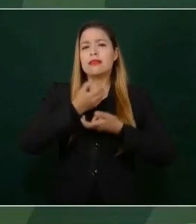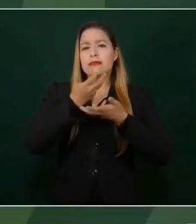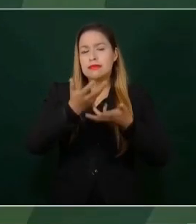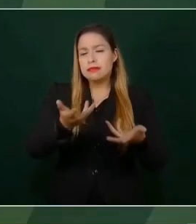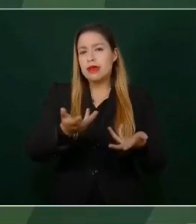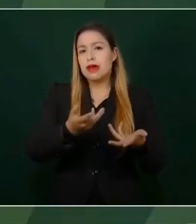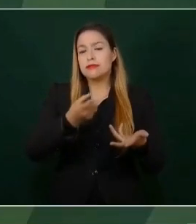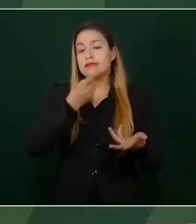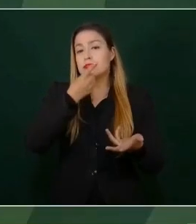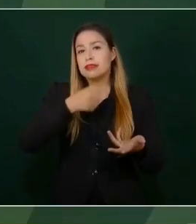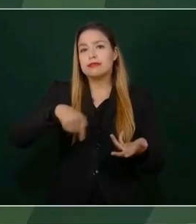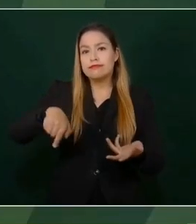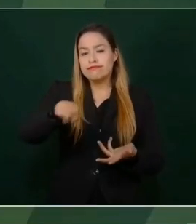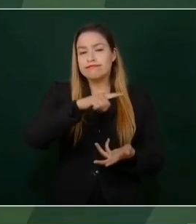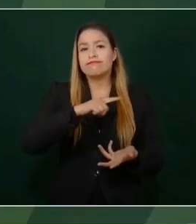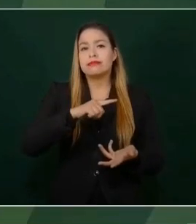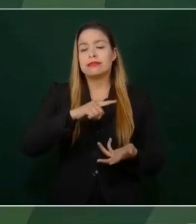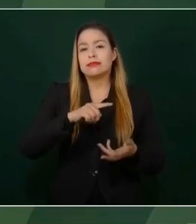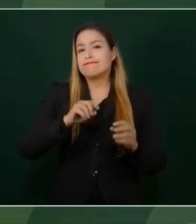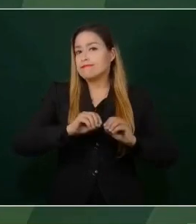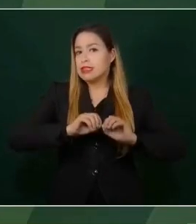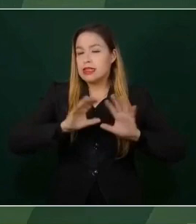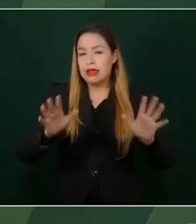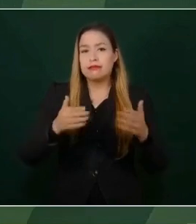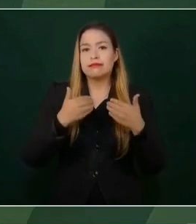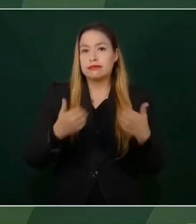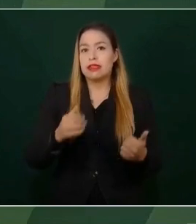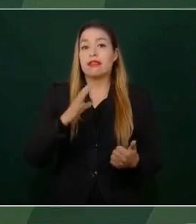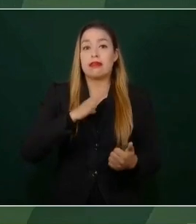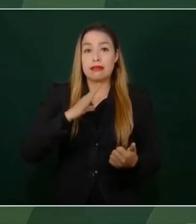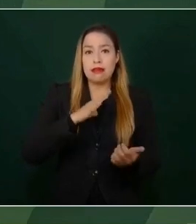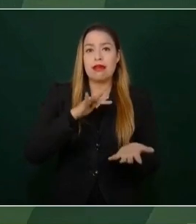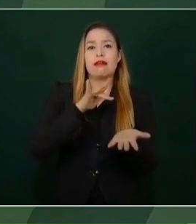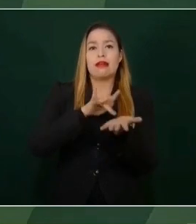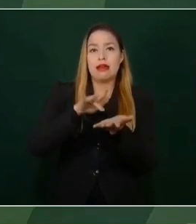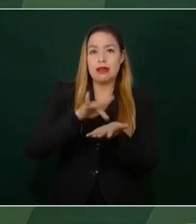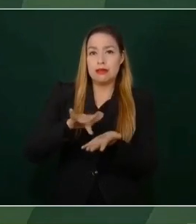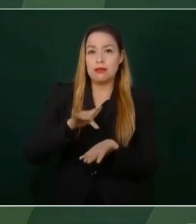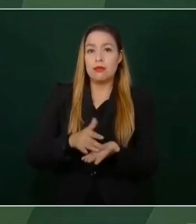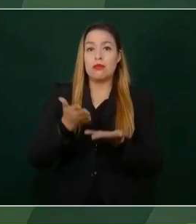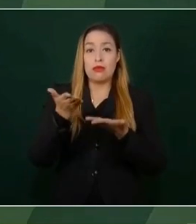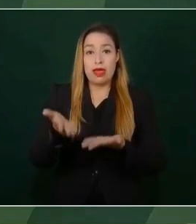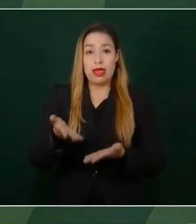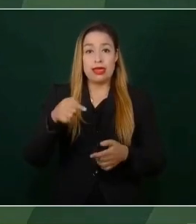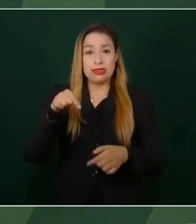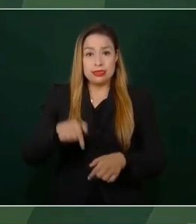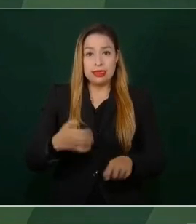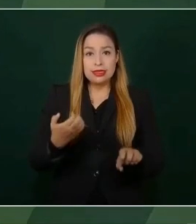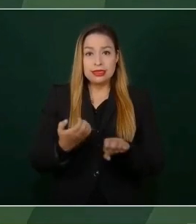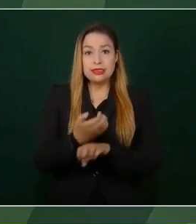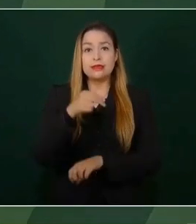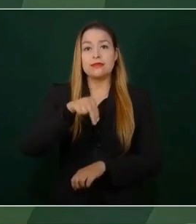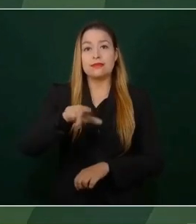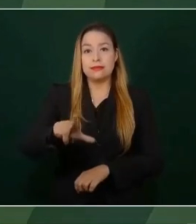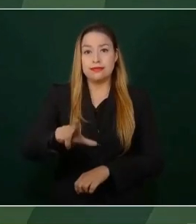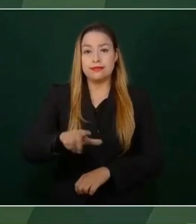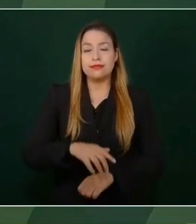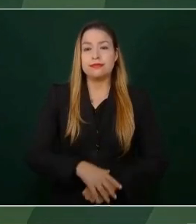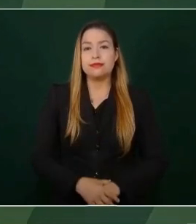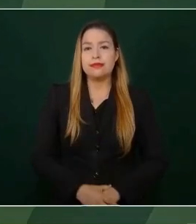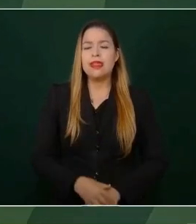al gobierno del estado de Nuevo León. Tenemos que